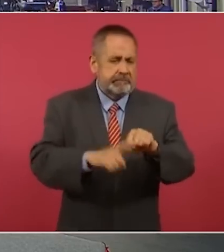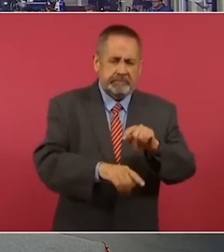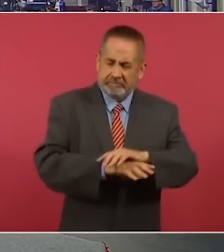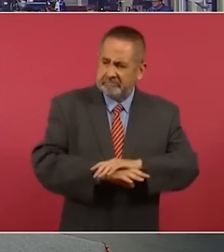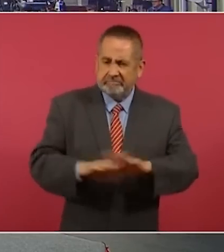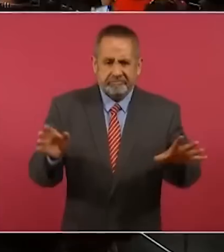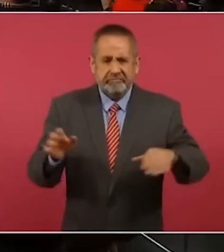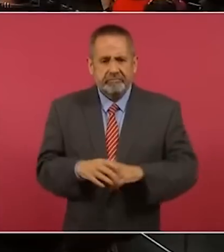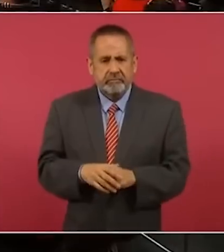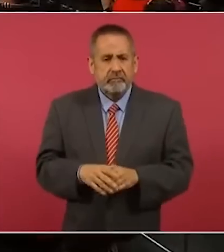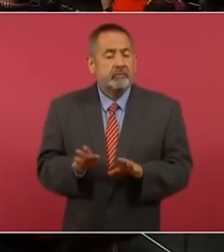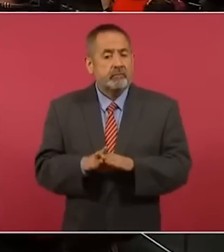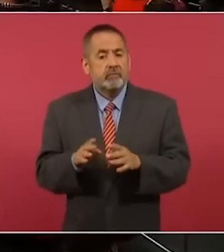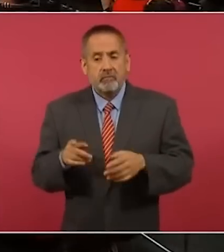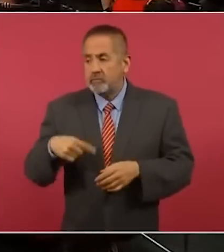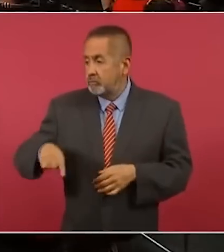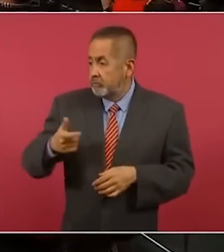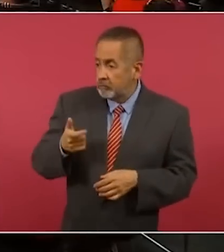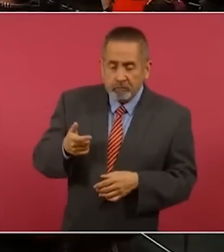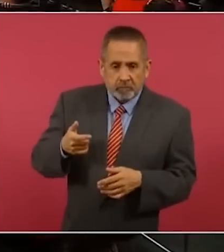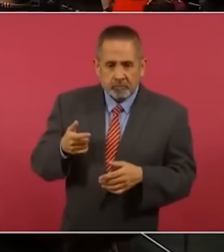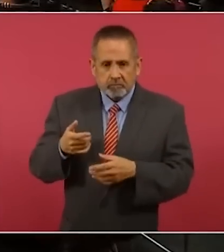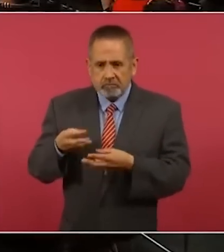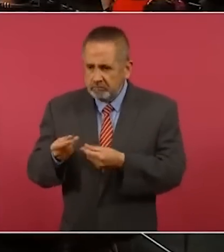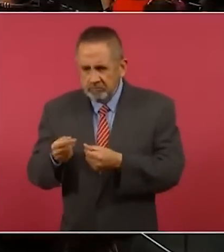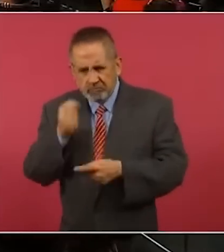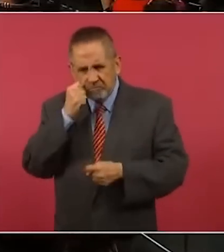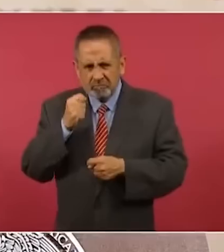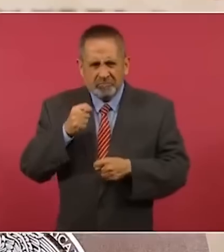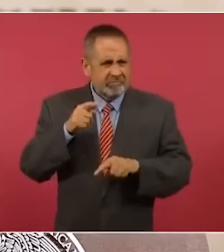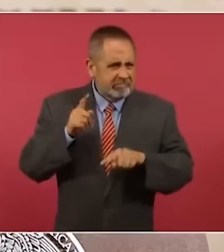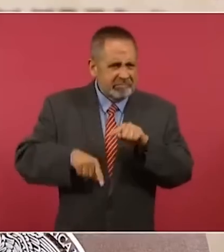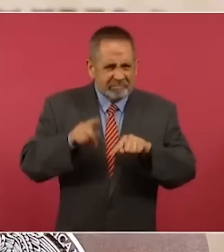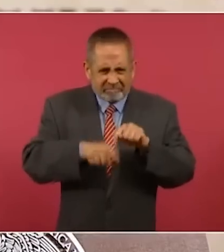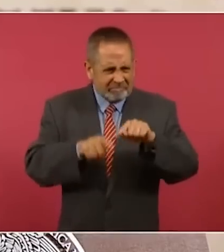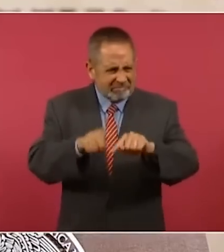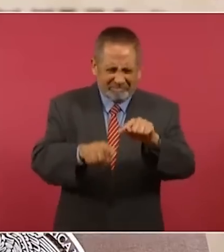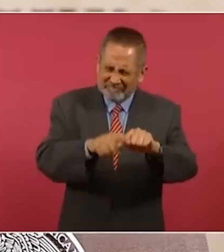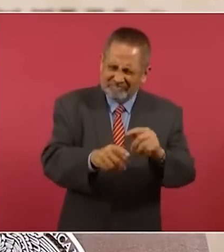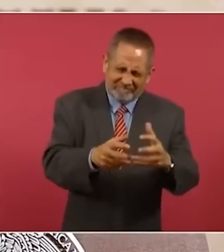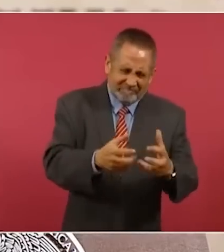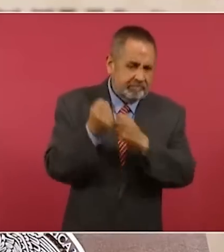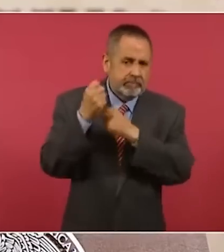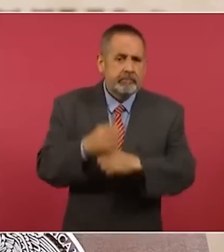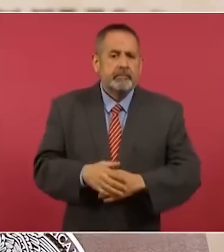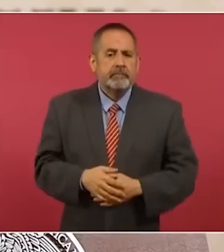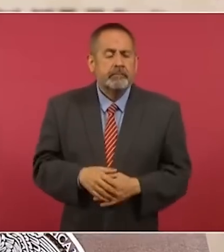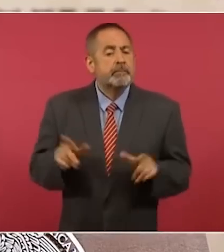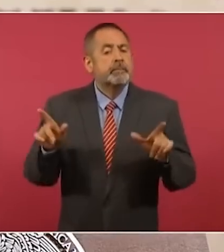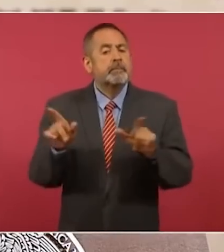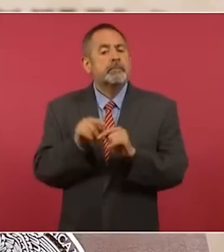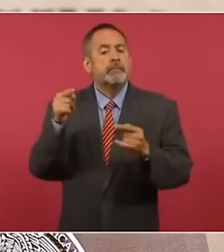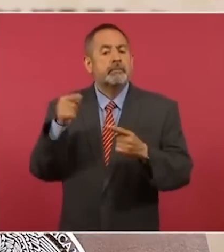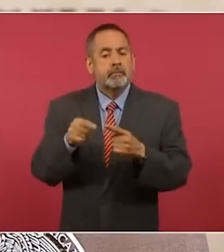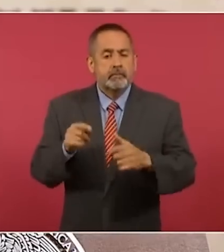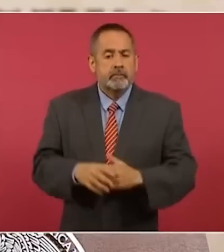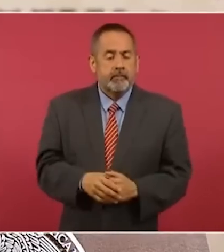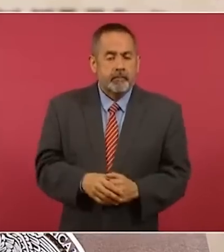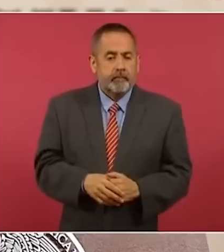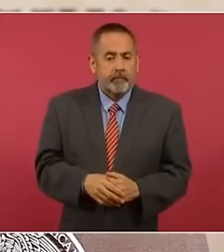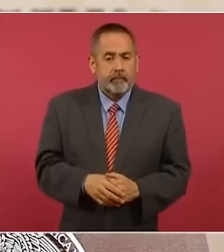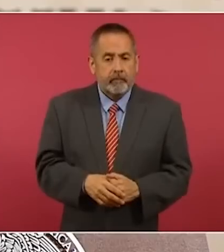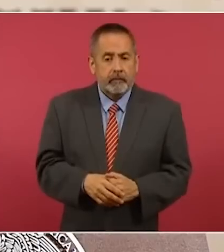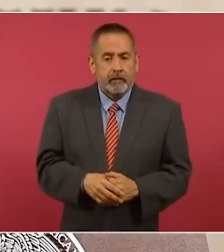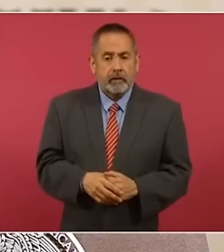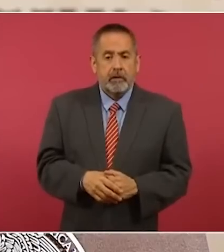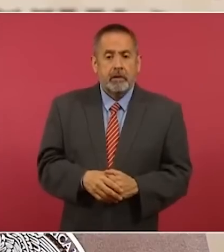y con los recursos disponibles. Somos el país que más hace contra el fentanilo. Concluyo. Inclusive se está